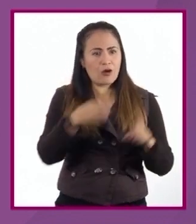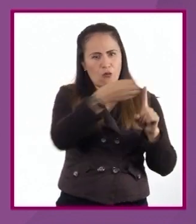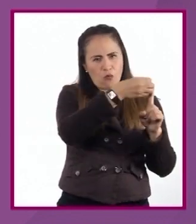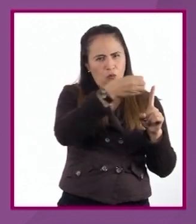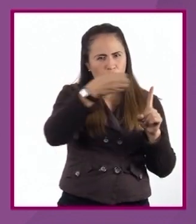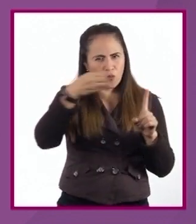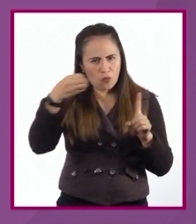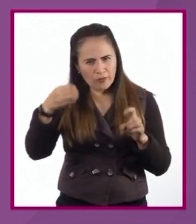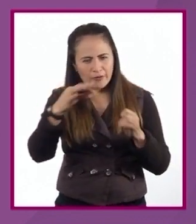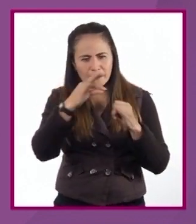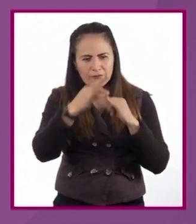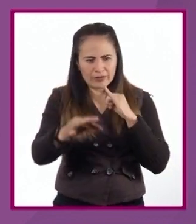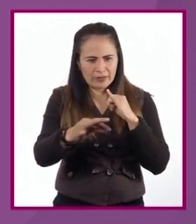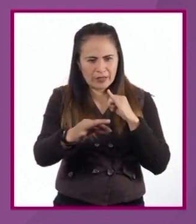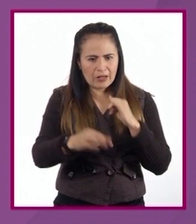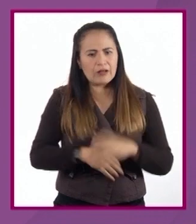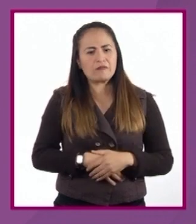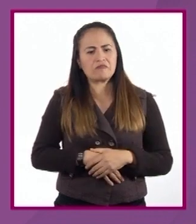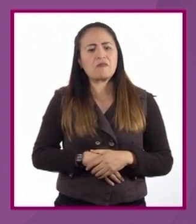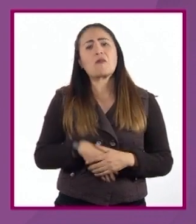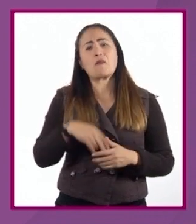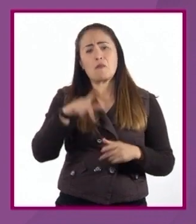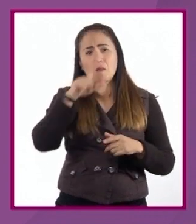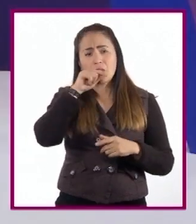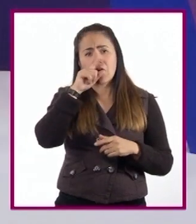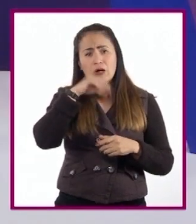argumentación, todos los pájaros pueden volar.